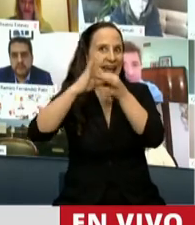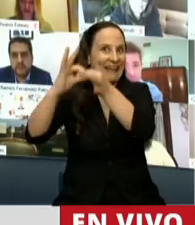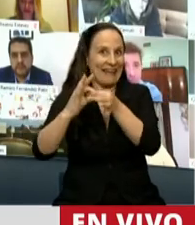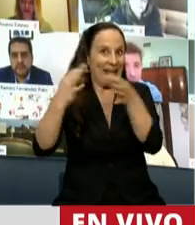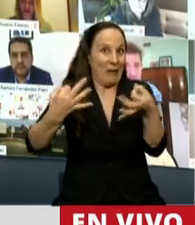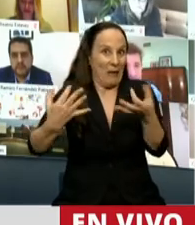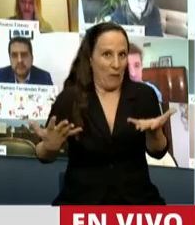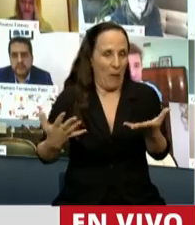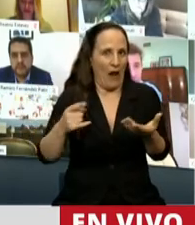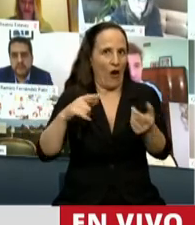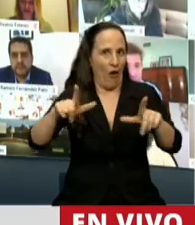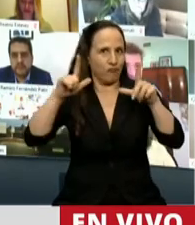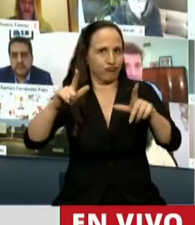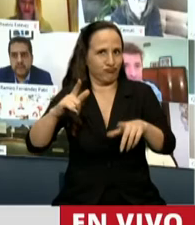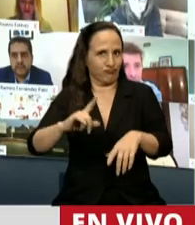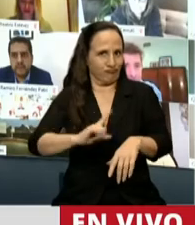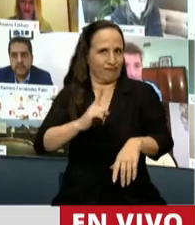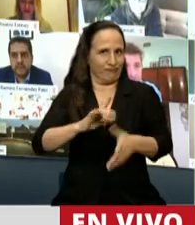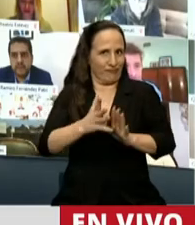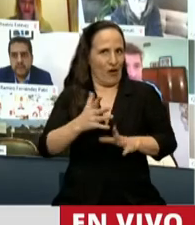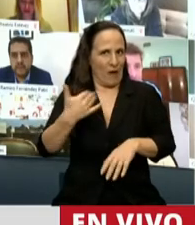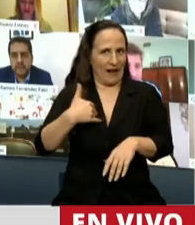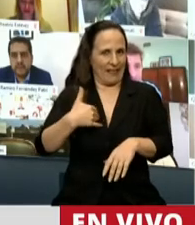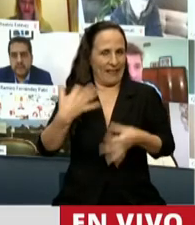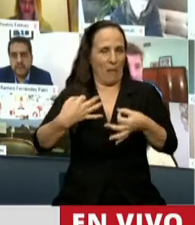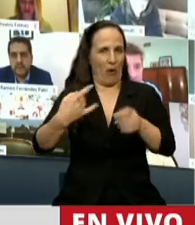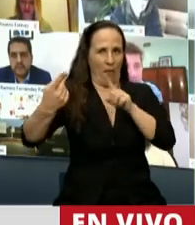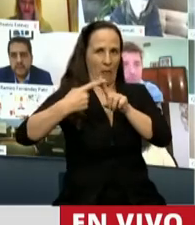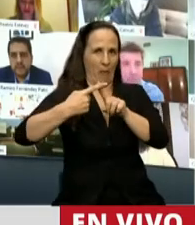prestigio y que le permiten a la Argentina jugar un papel.